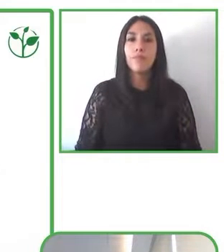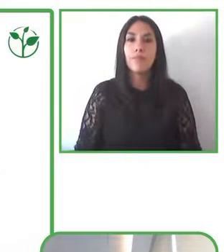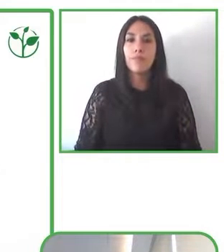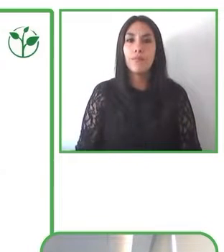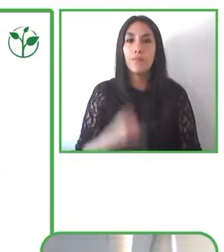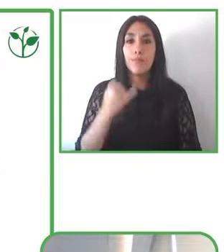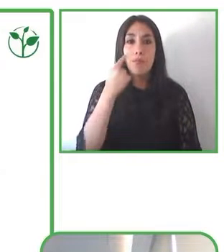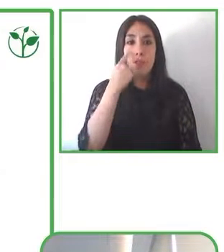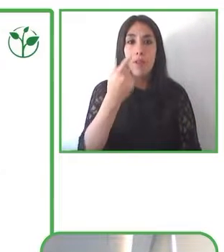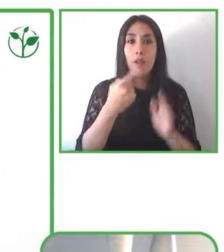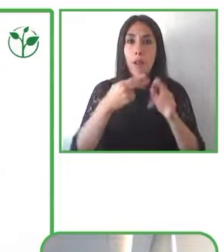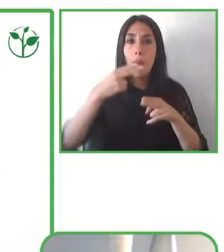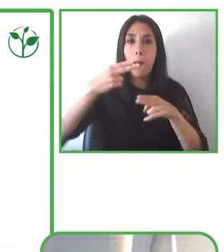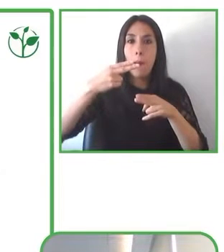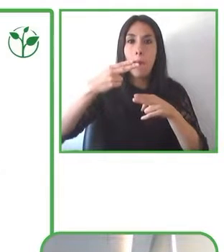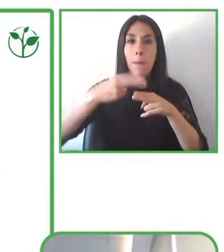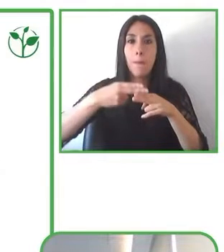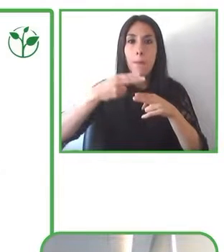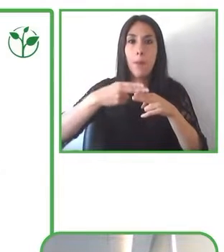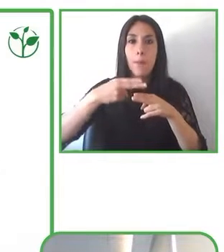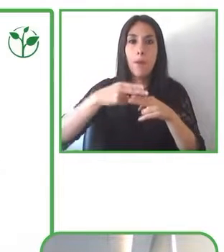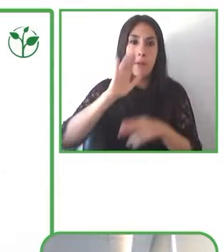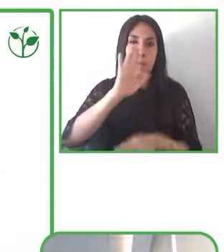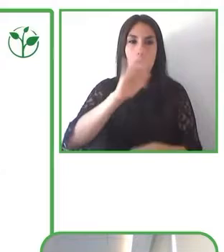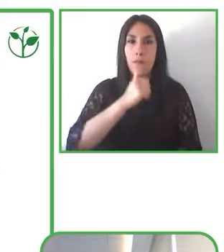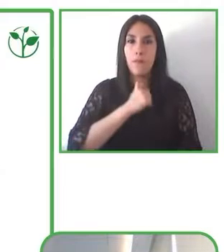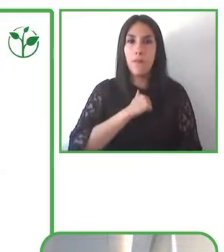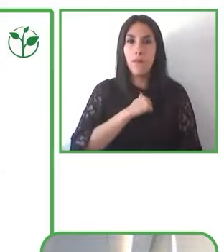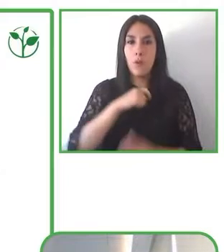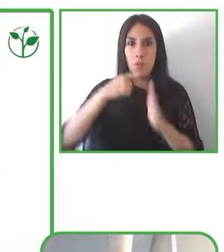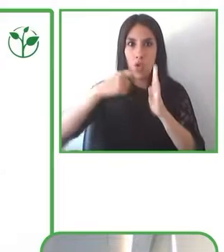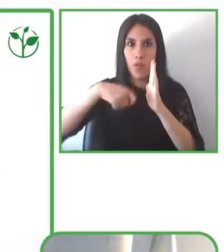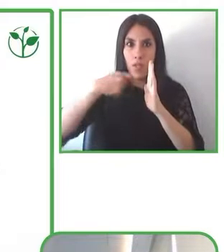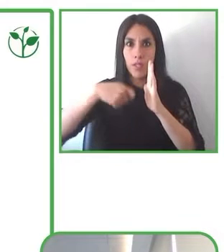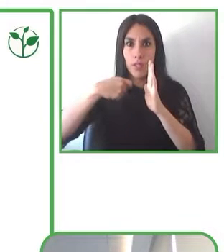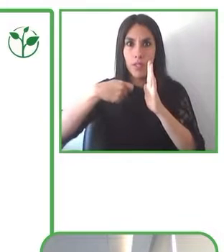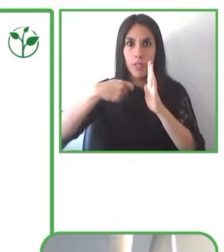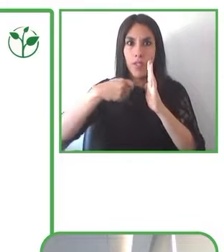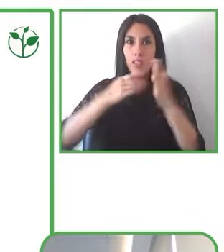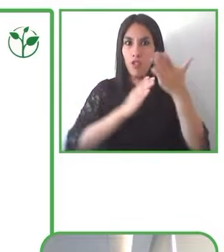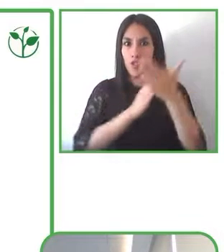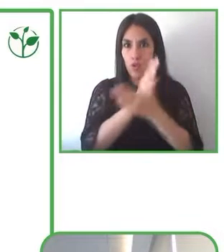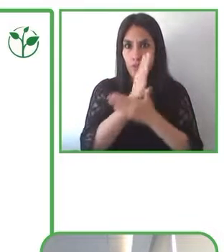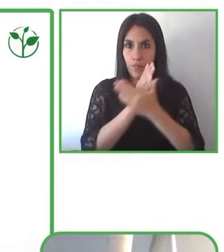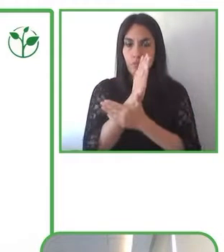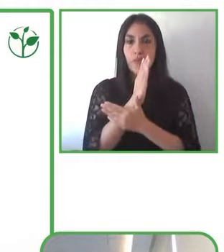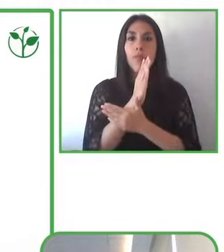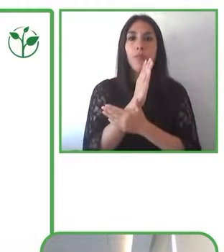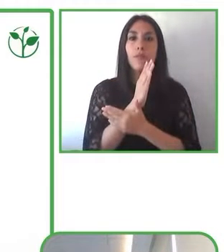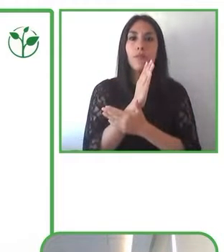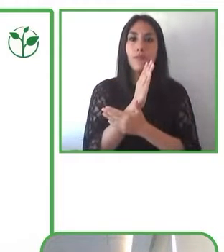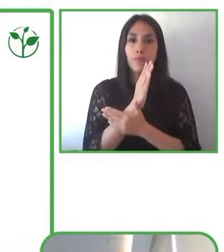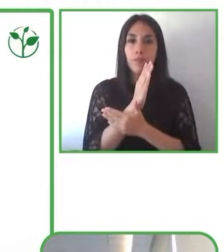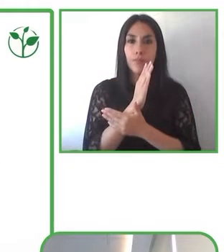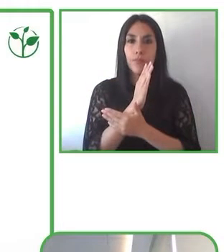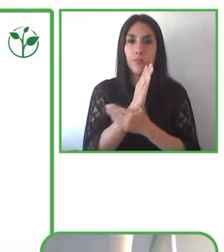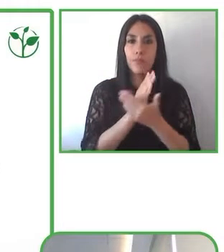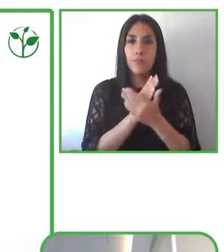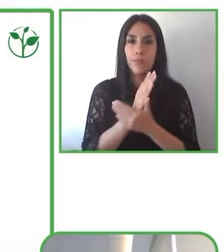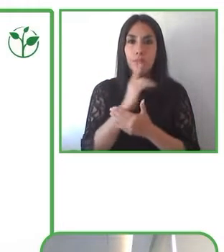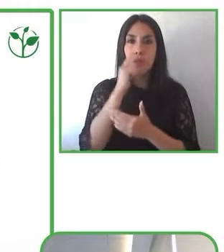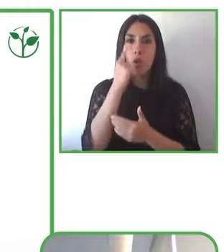de Ciudad Accesible que iniciamos con el objetivo de equiparar las oportunidades de desarrollo de las personas con